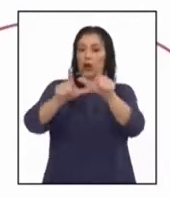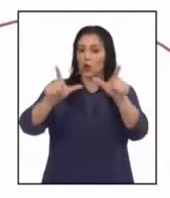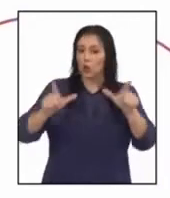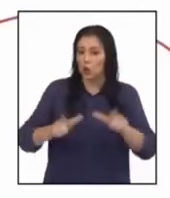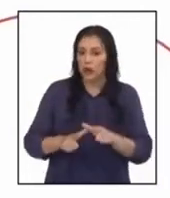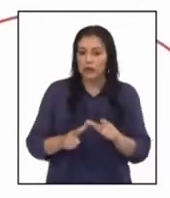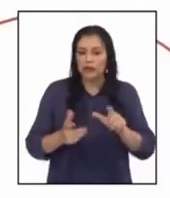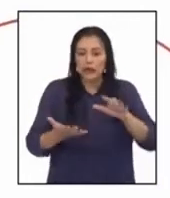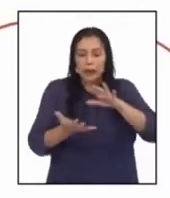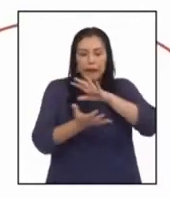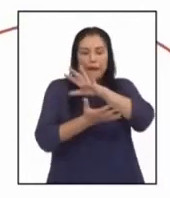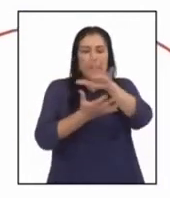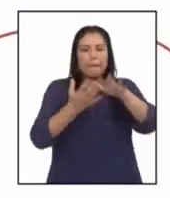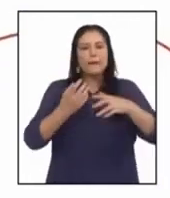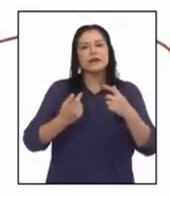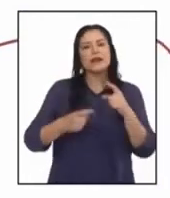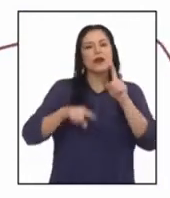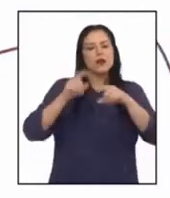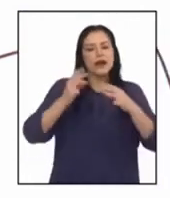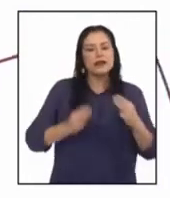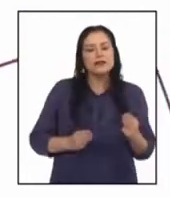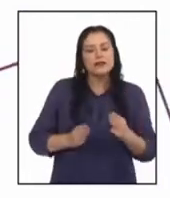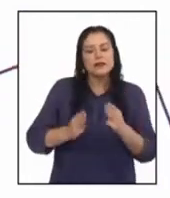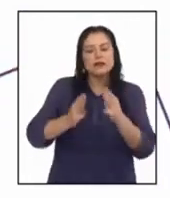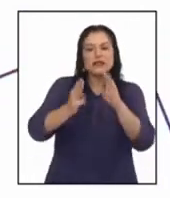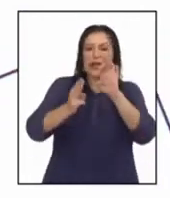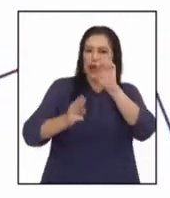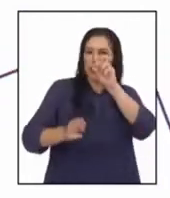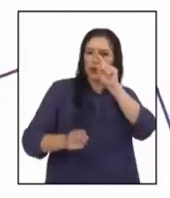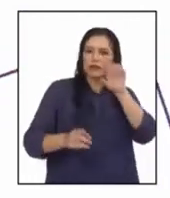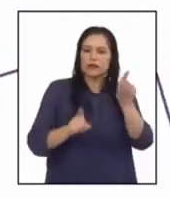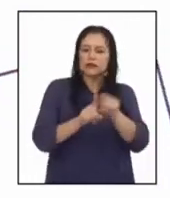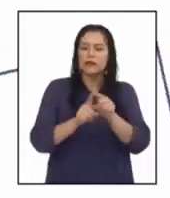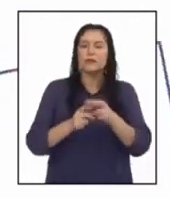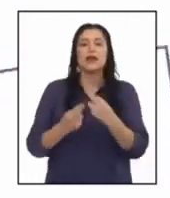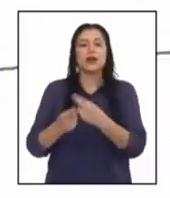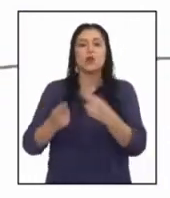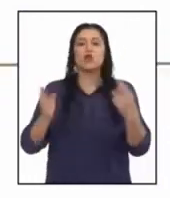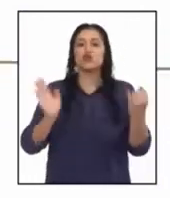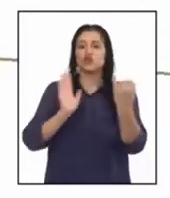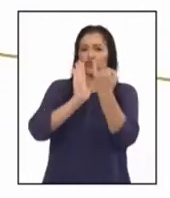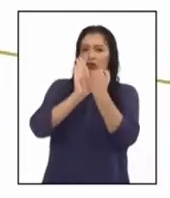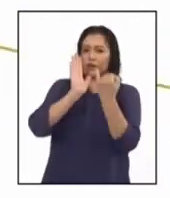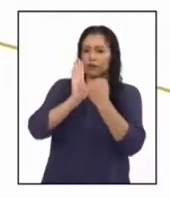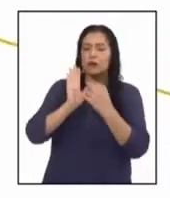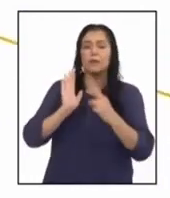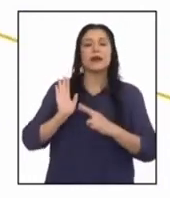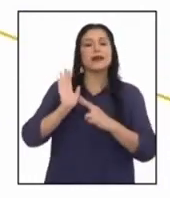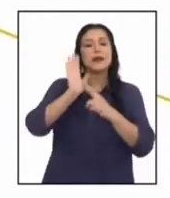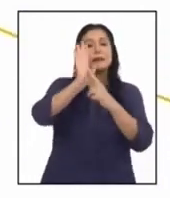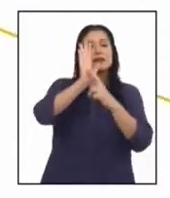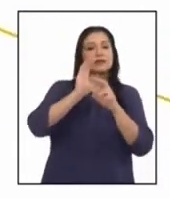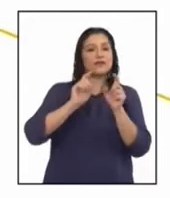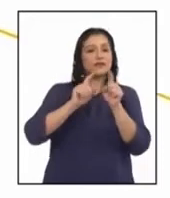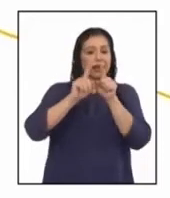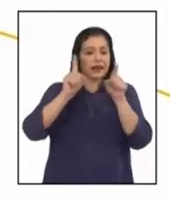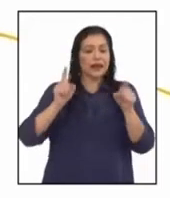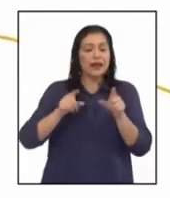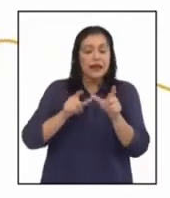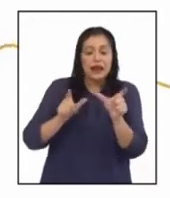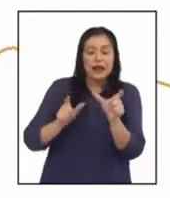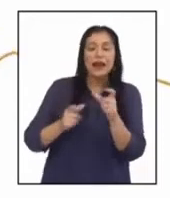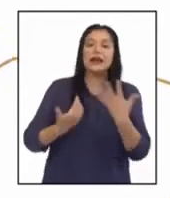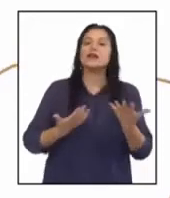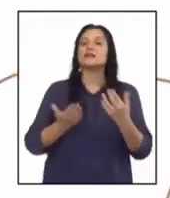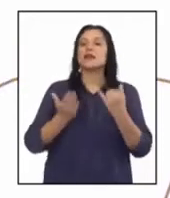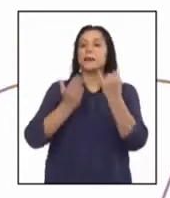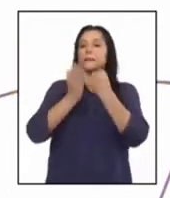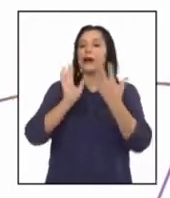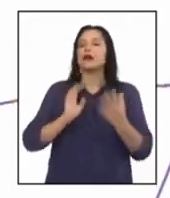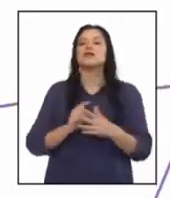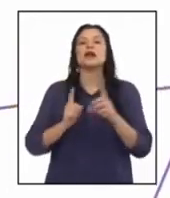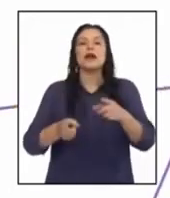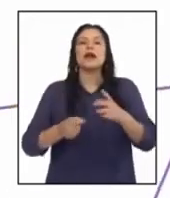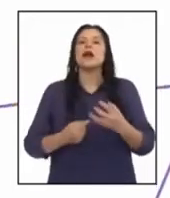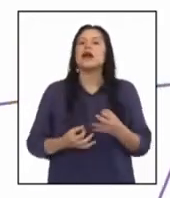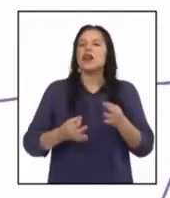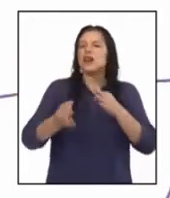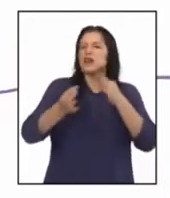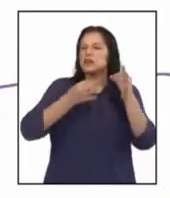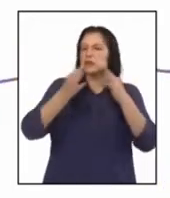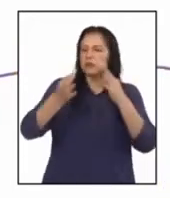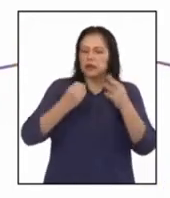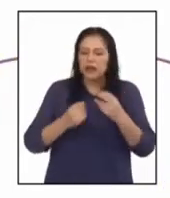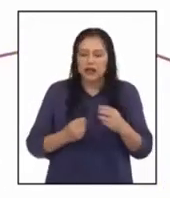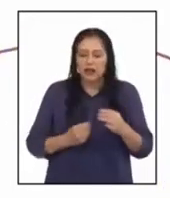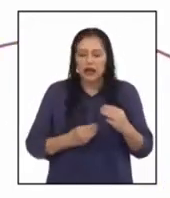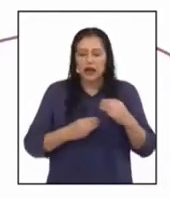Combina y adapte estrategias heurísticas y recursos gráficos para representar escalas en planos y mapas. Justifica procedimientos